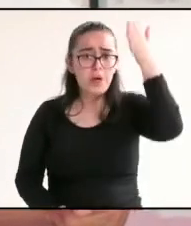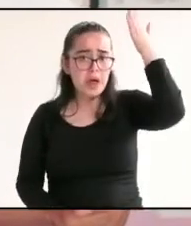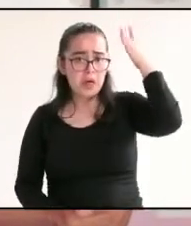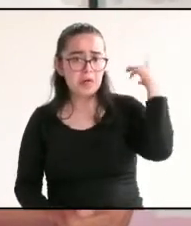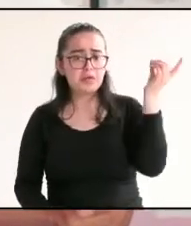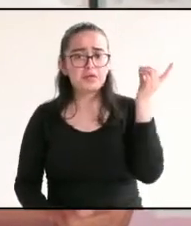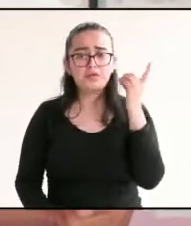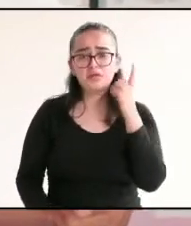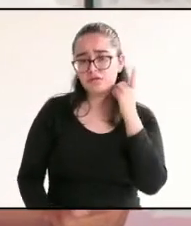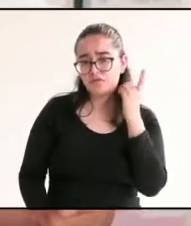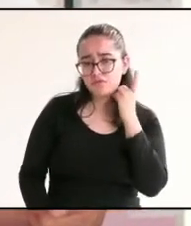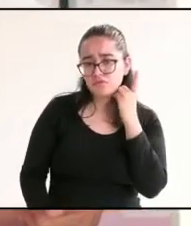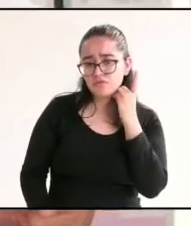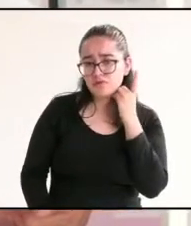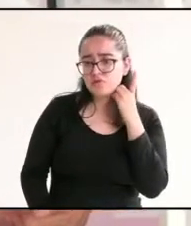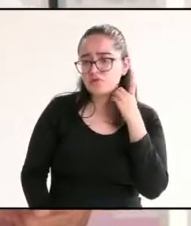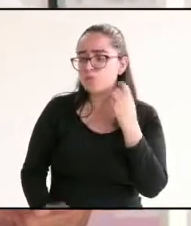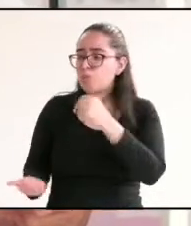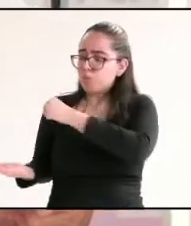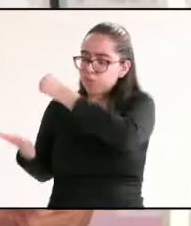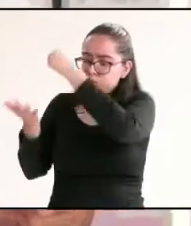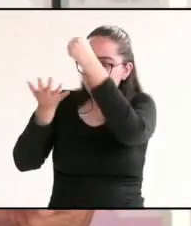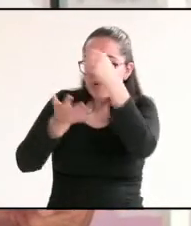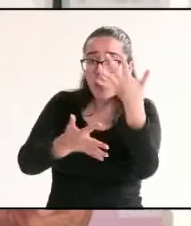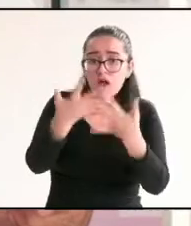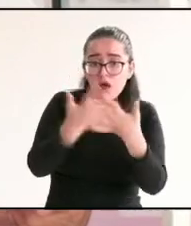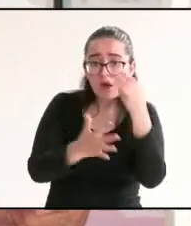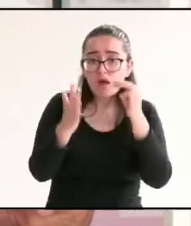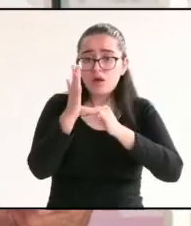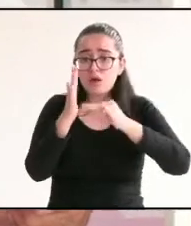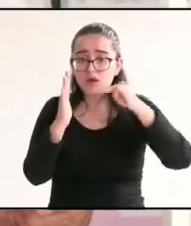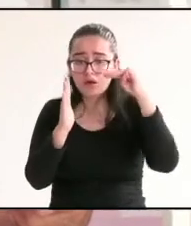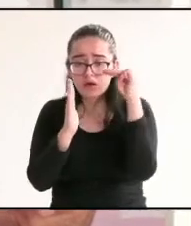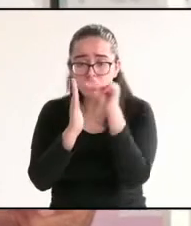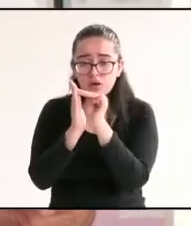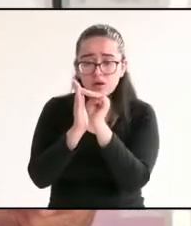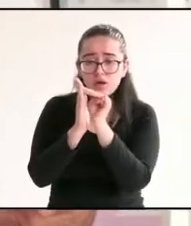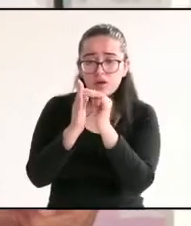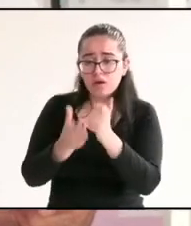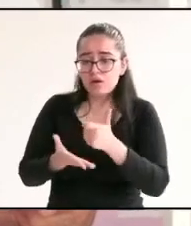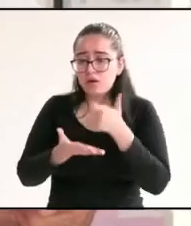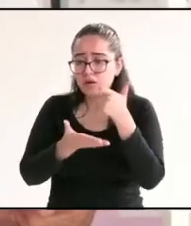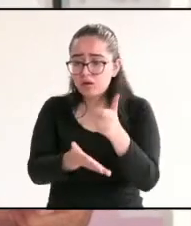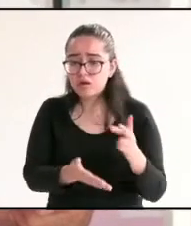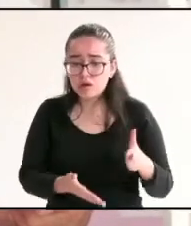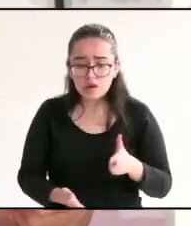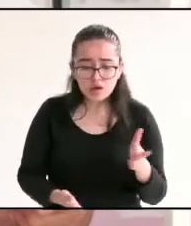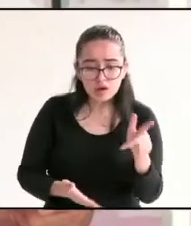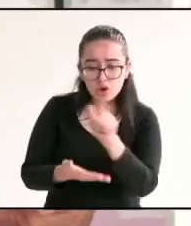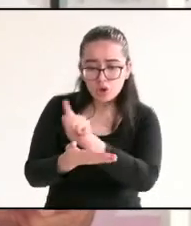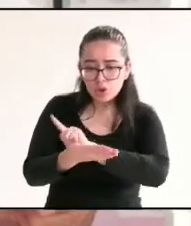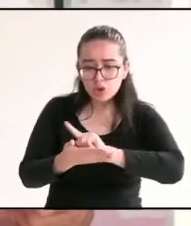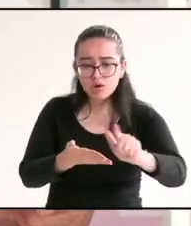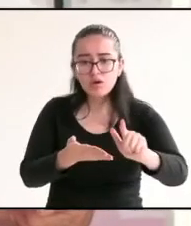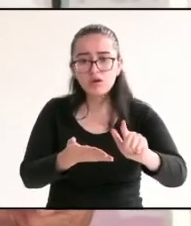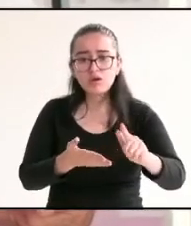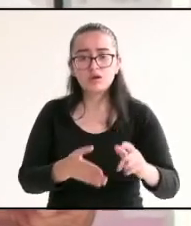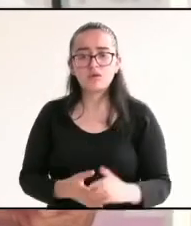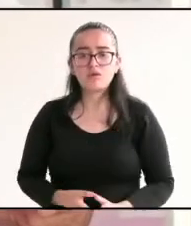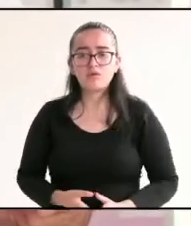gestioné casi 15 millones de pesos para hacer un proyecto de saneamiento del río Actopan y junto con